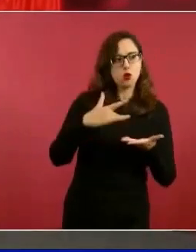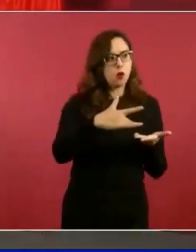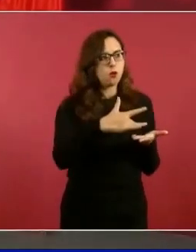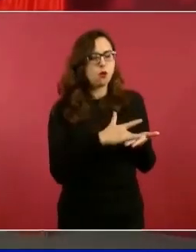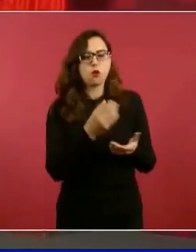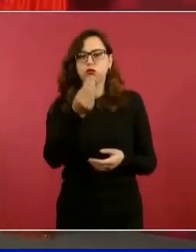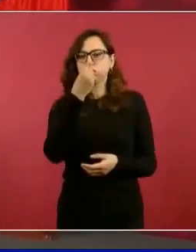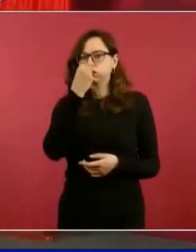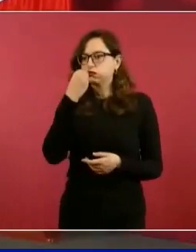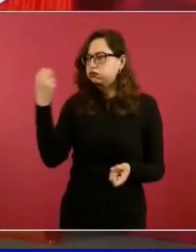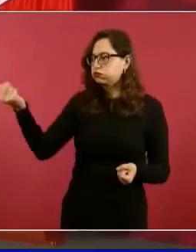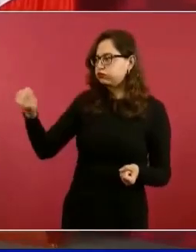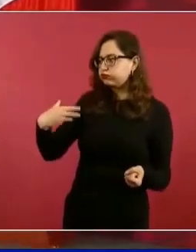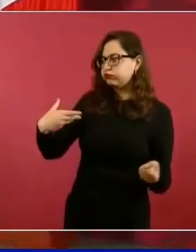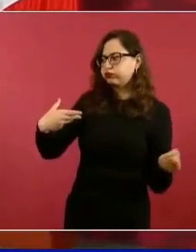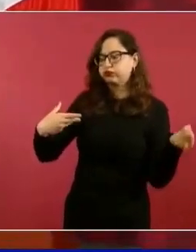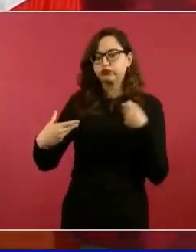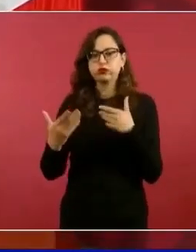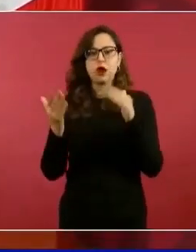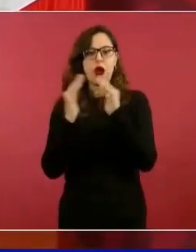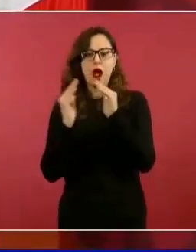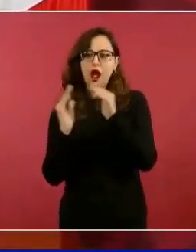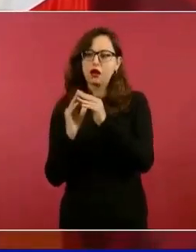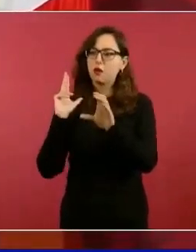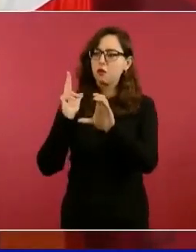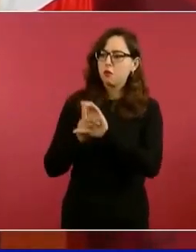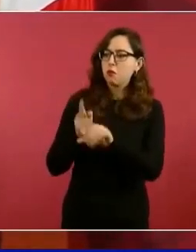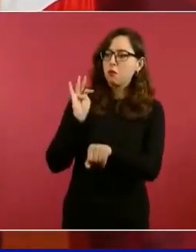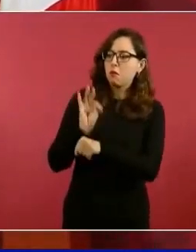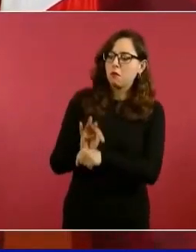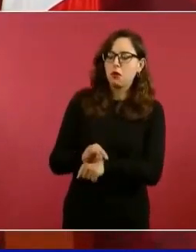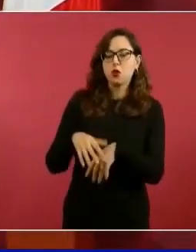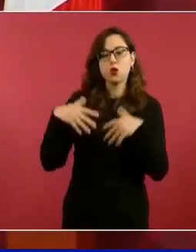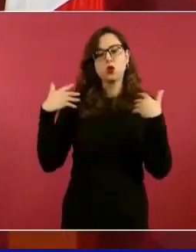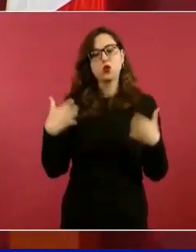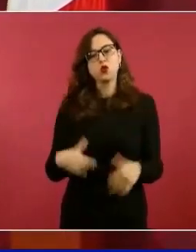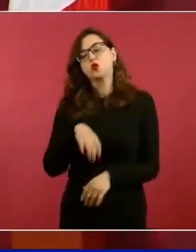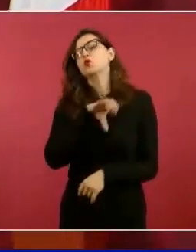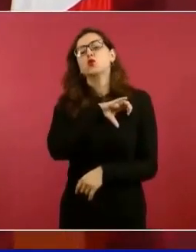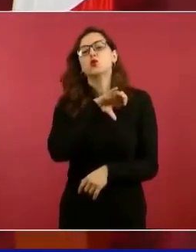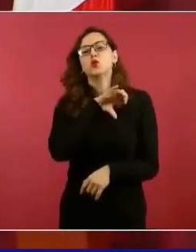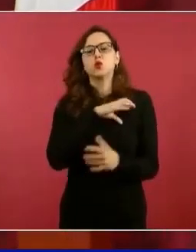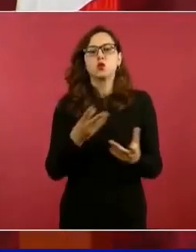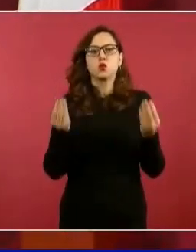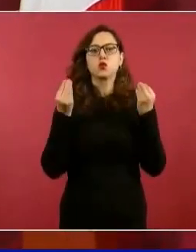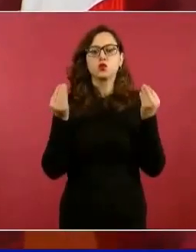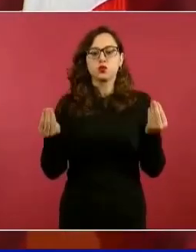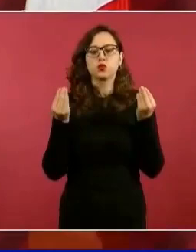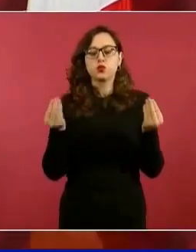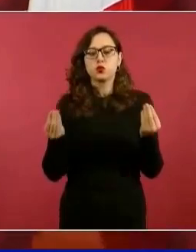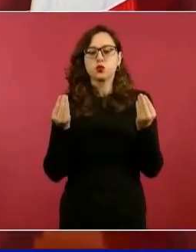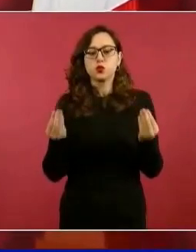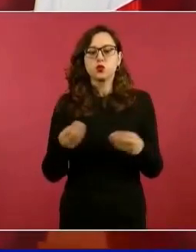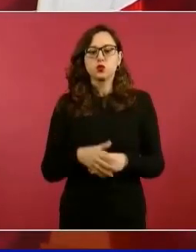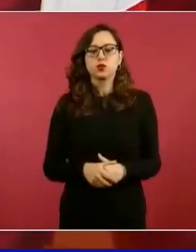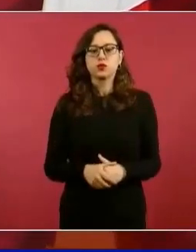la gente muy cariñosa, muy fraterna.